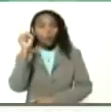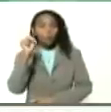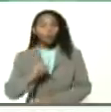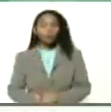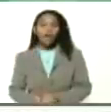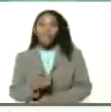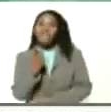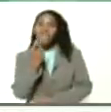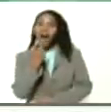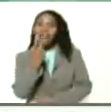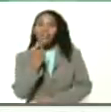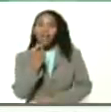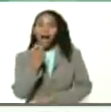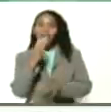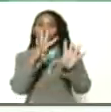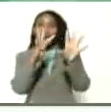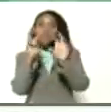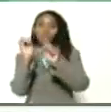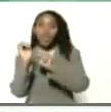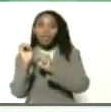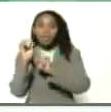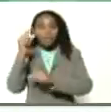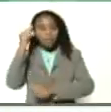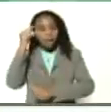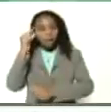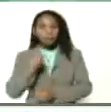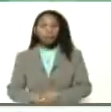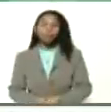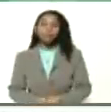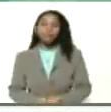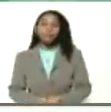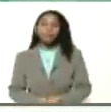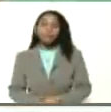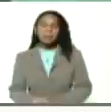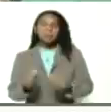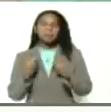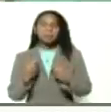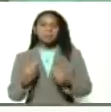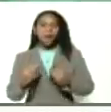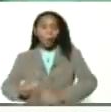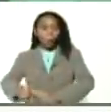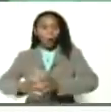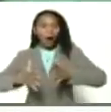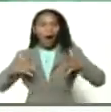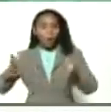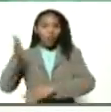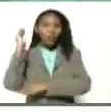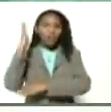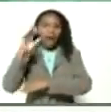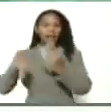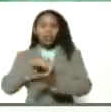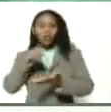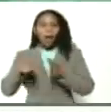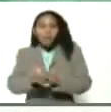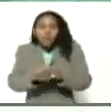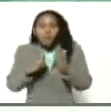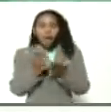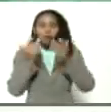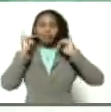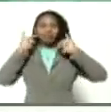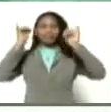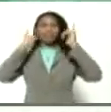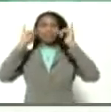Faltan 90 días. Para la gran jornada nacional y mundial de celebración.